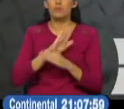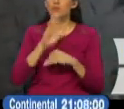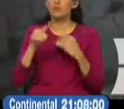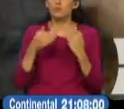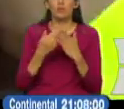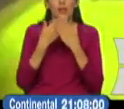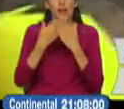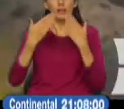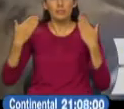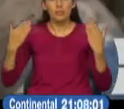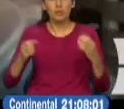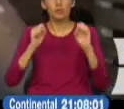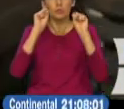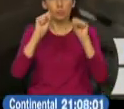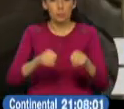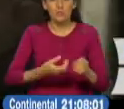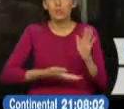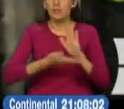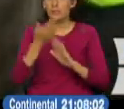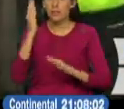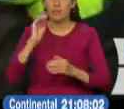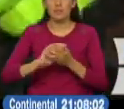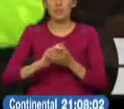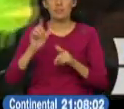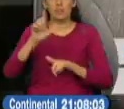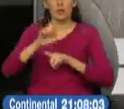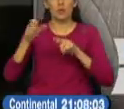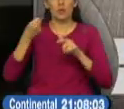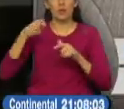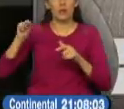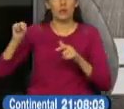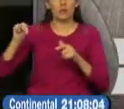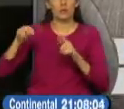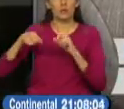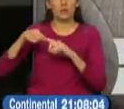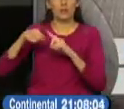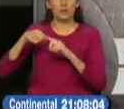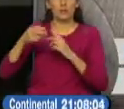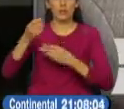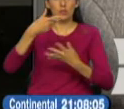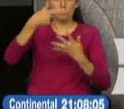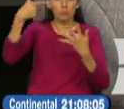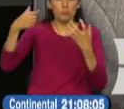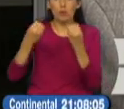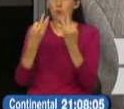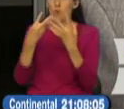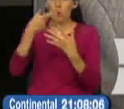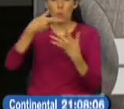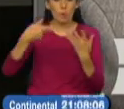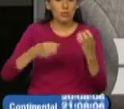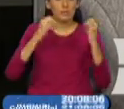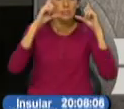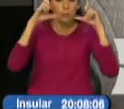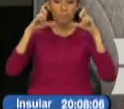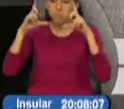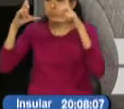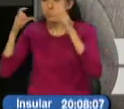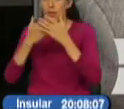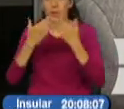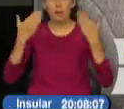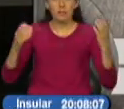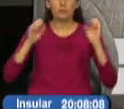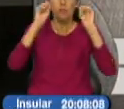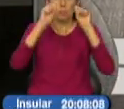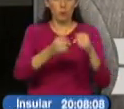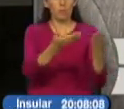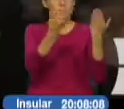se incautaron los podrán reclamar en el antiguo regimiento Quito. Con un inventario totalmente detallado, con fotografías para que los propietarios puedan